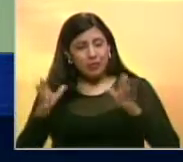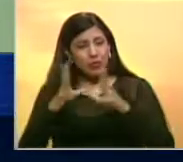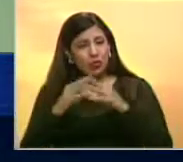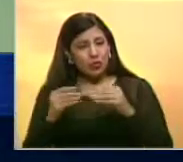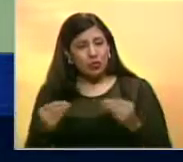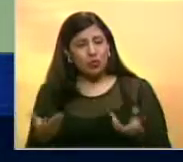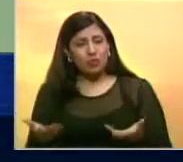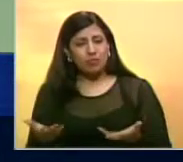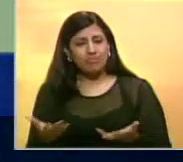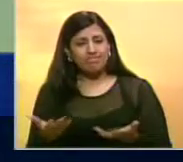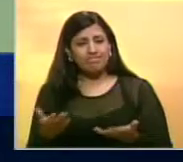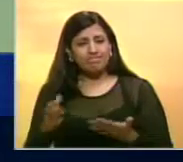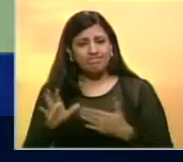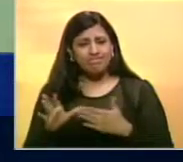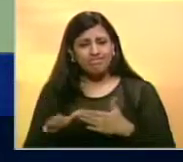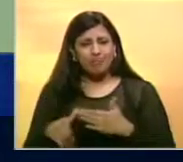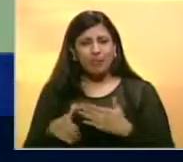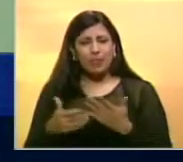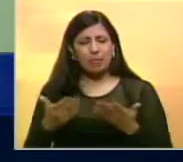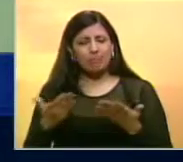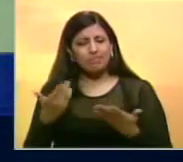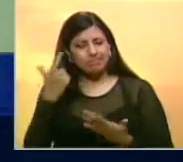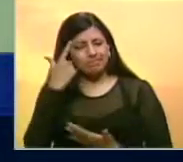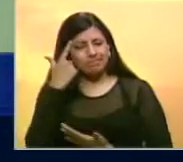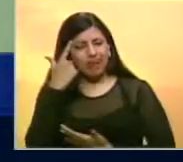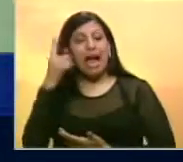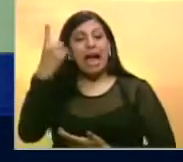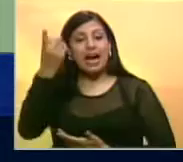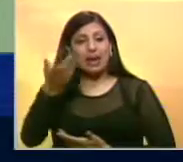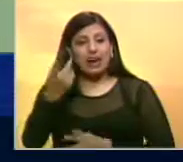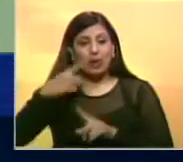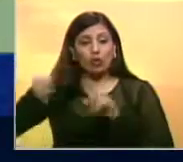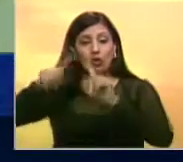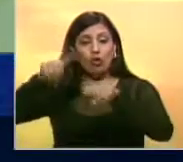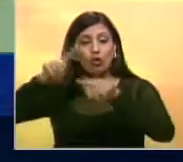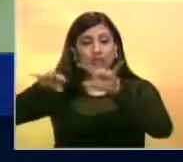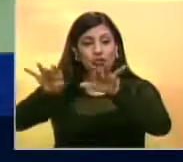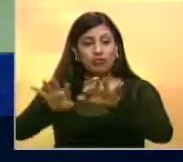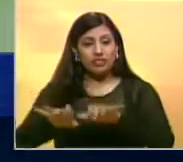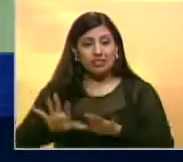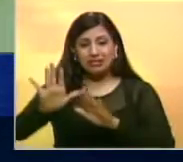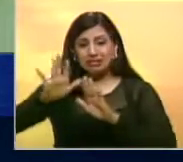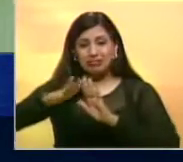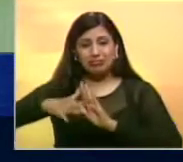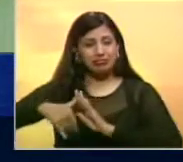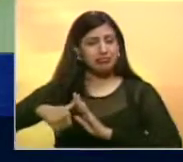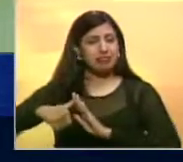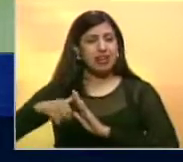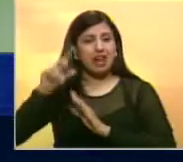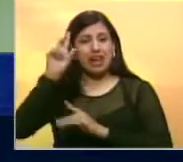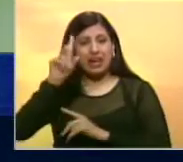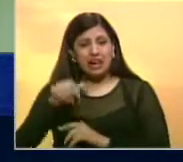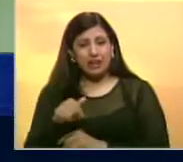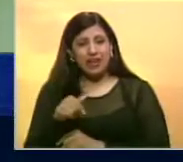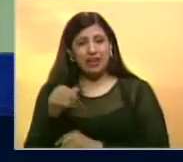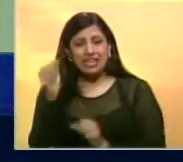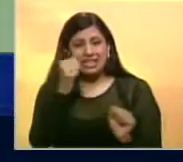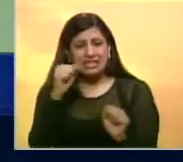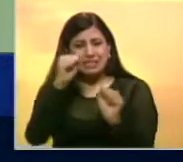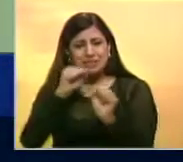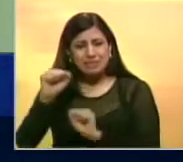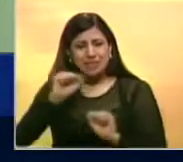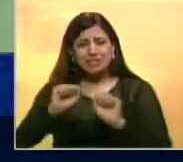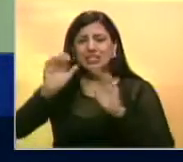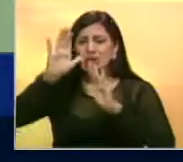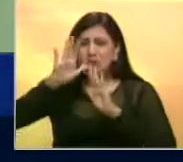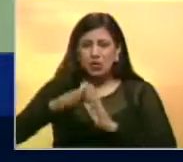llevaron varias cosas de las oficinas, varios productos de limpieza,